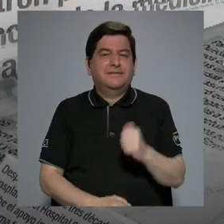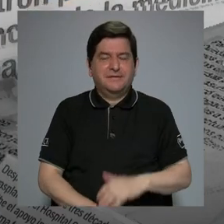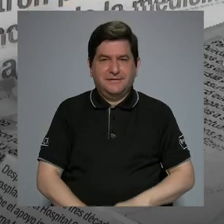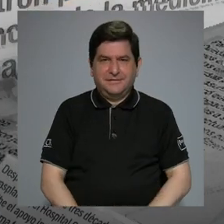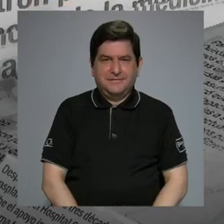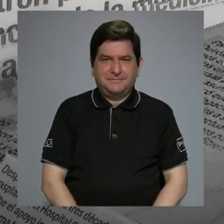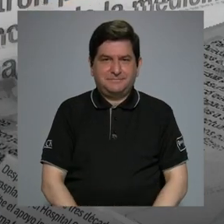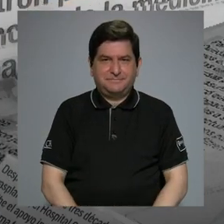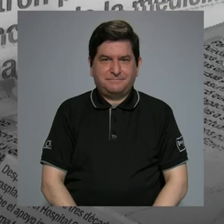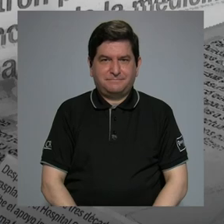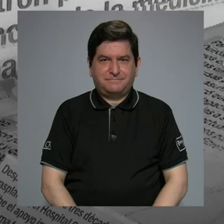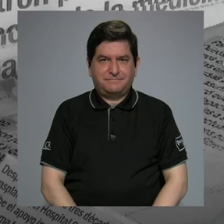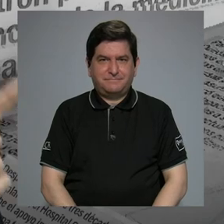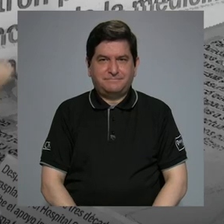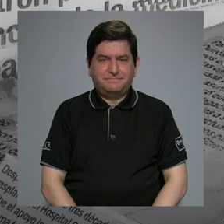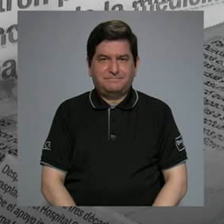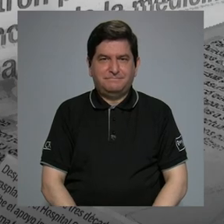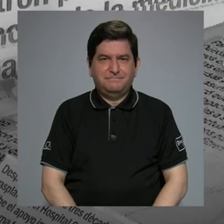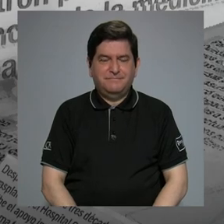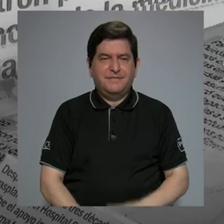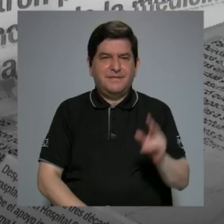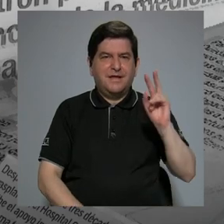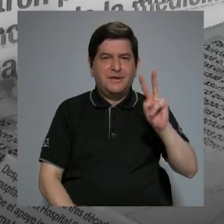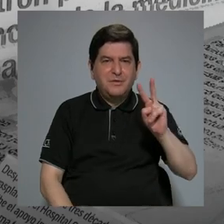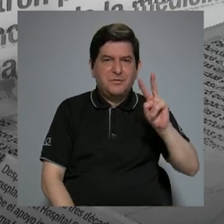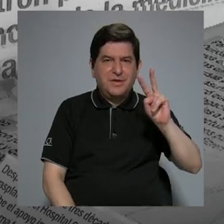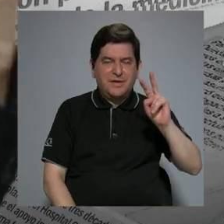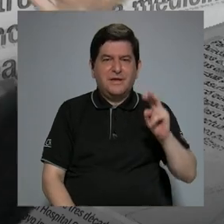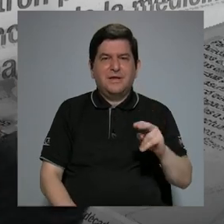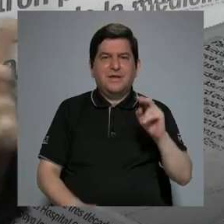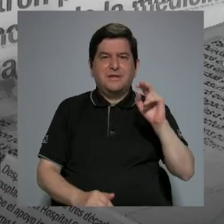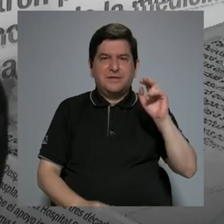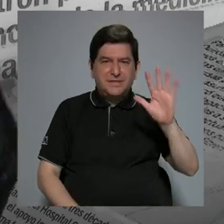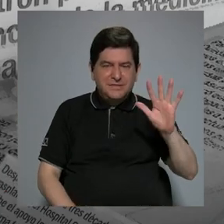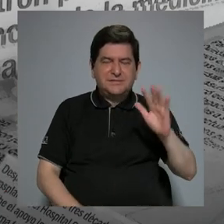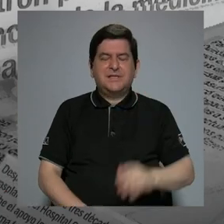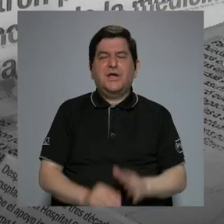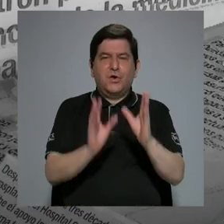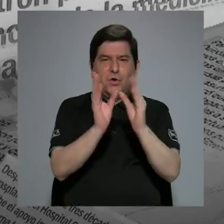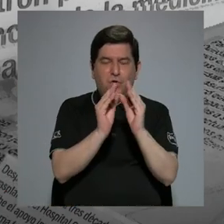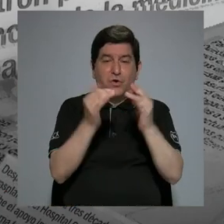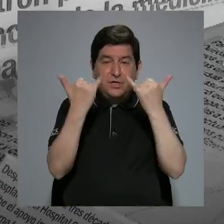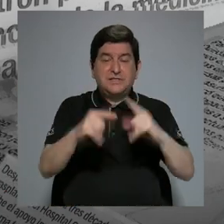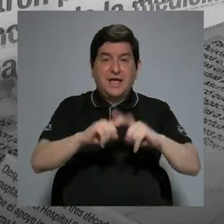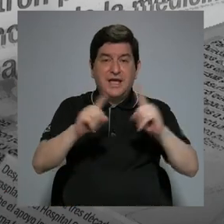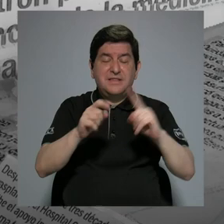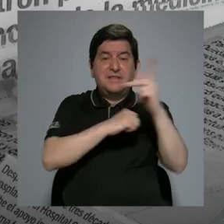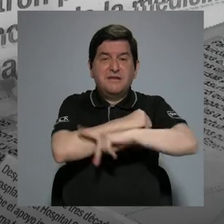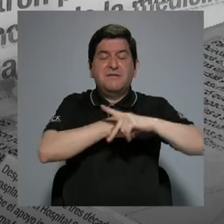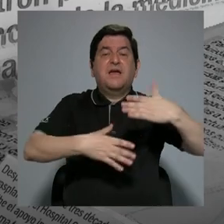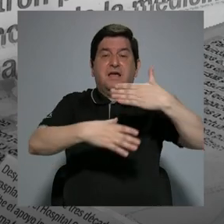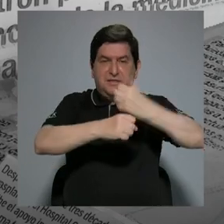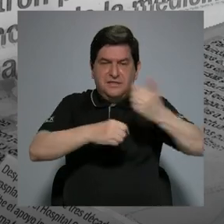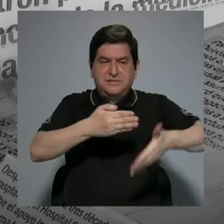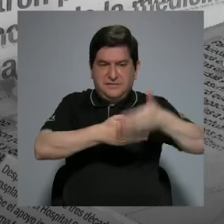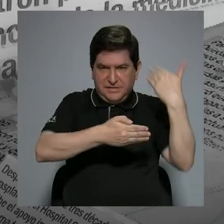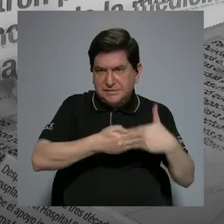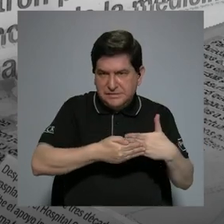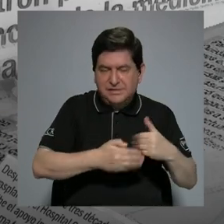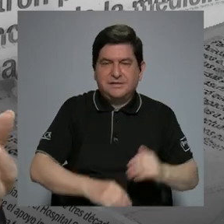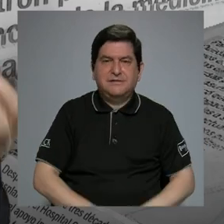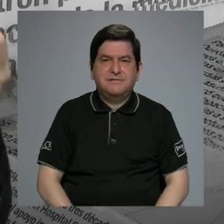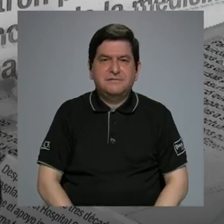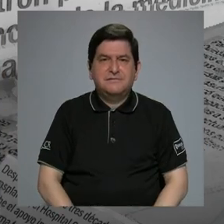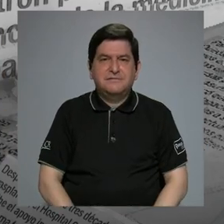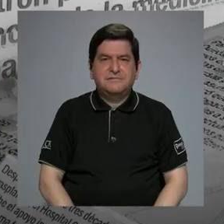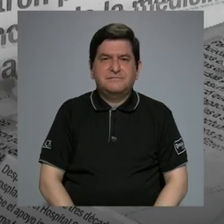25º Congreso? Porque ya se han hecho muchos en diferentes países también. ¿Y